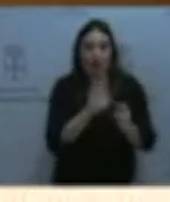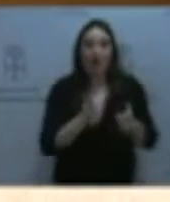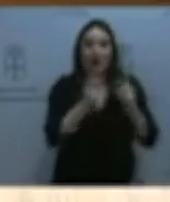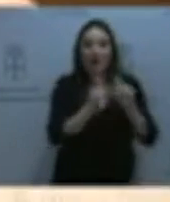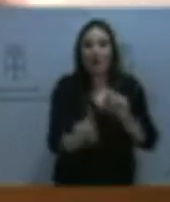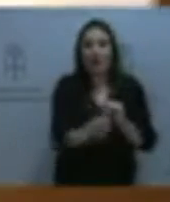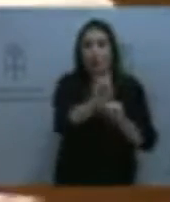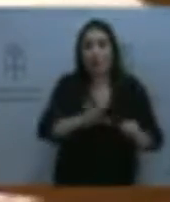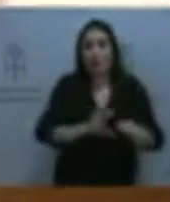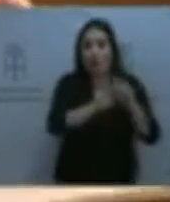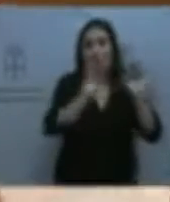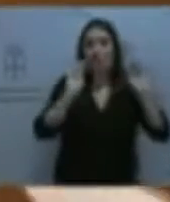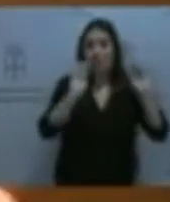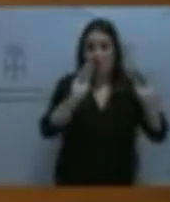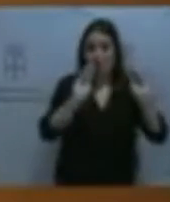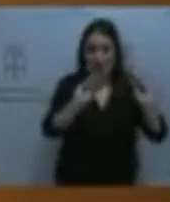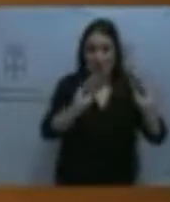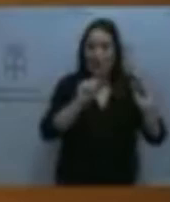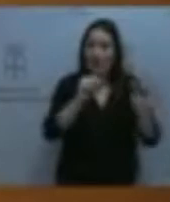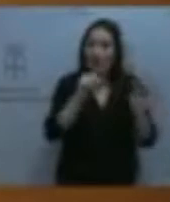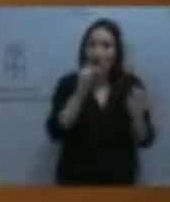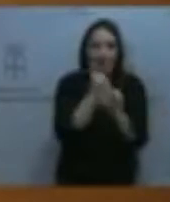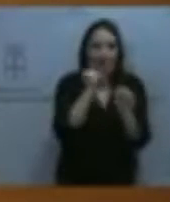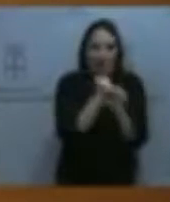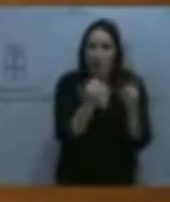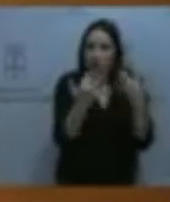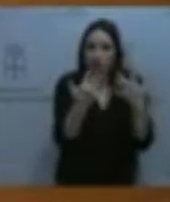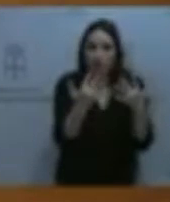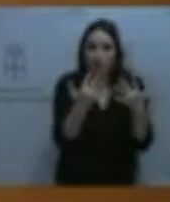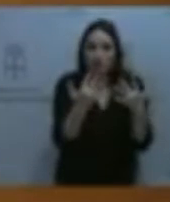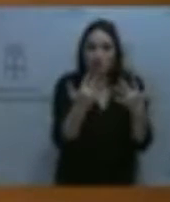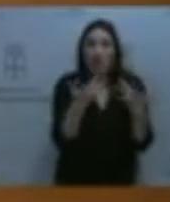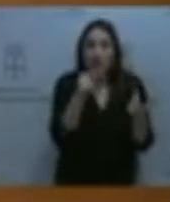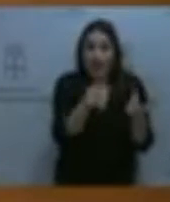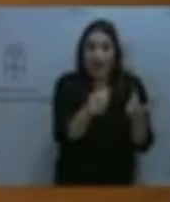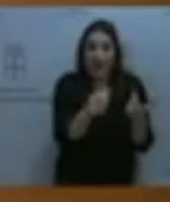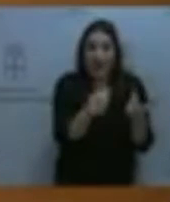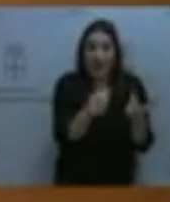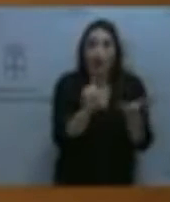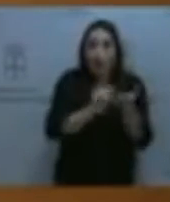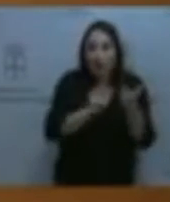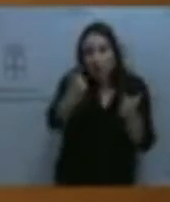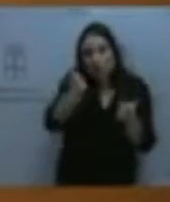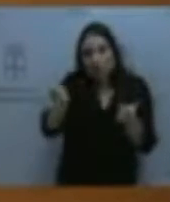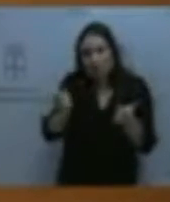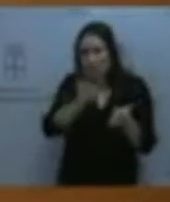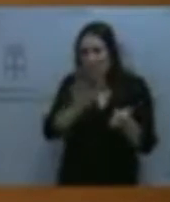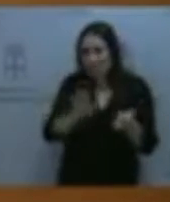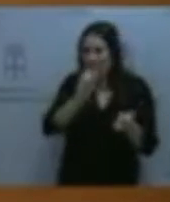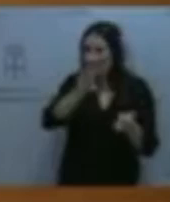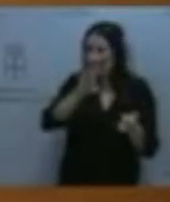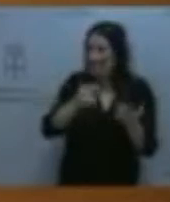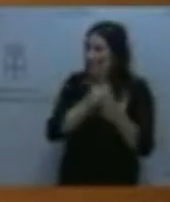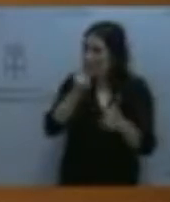referente a la formación. Es un trabajo ingente para la cual se han incluso contratado, creo que son 14 o 16